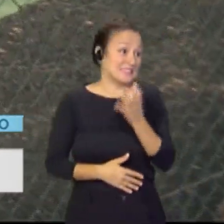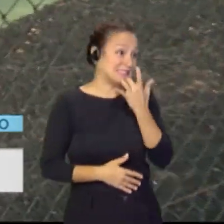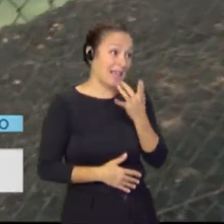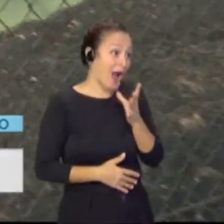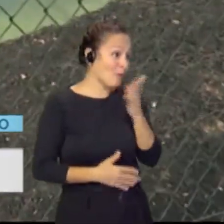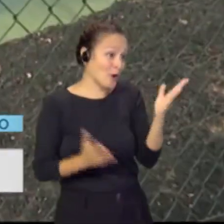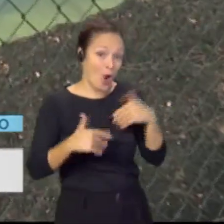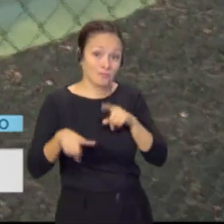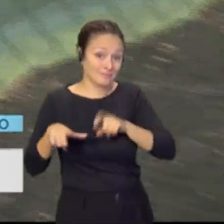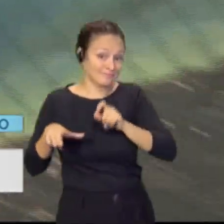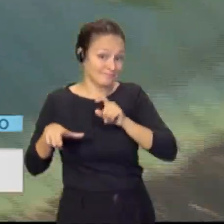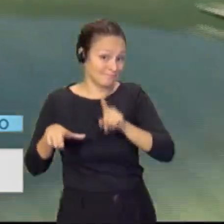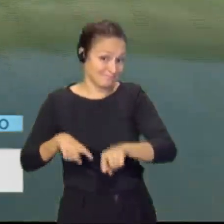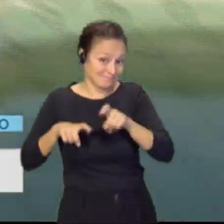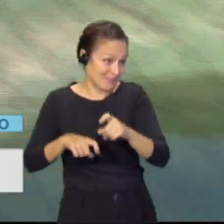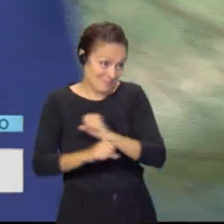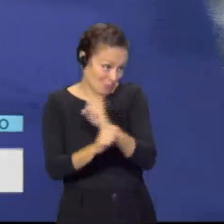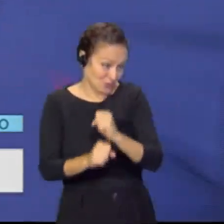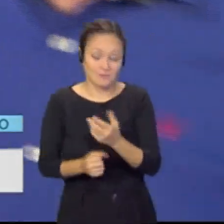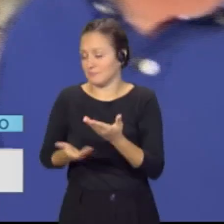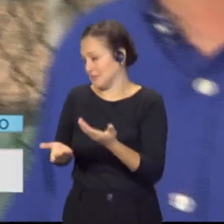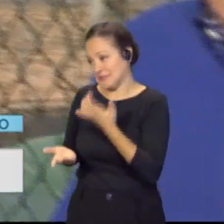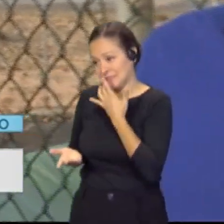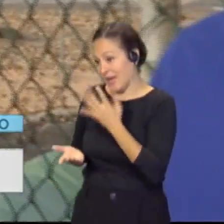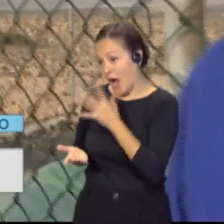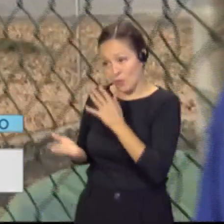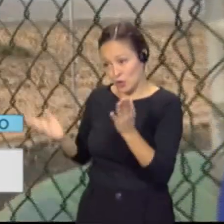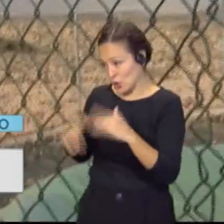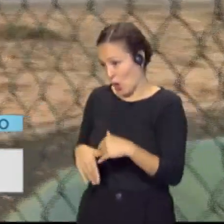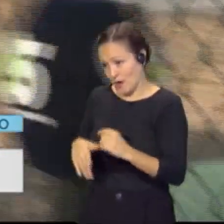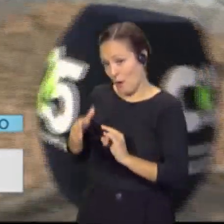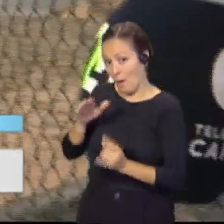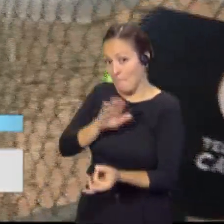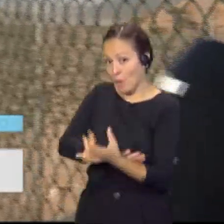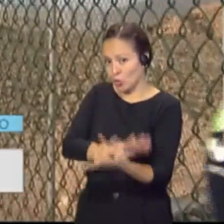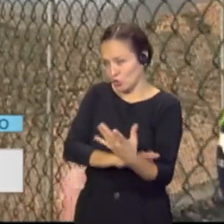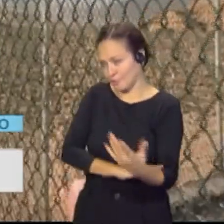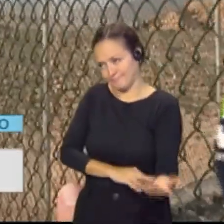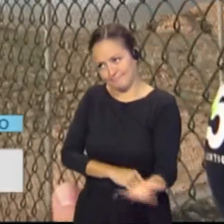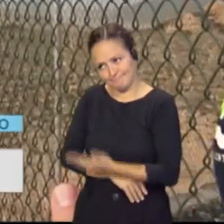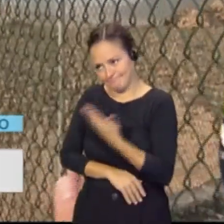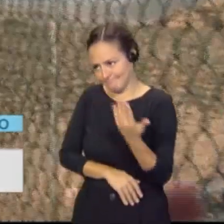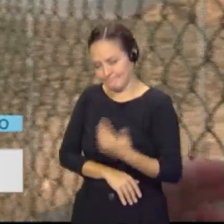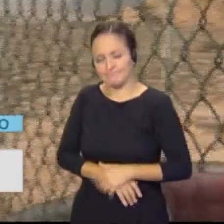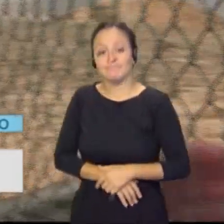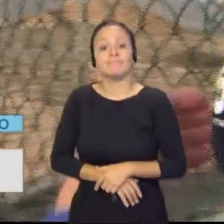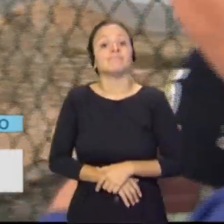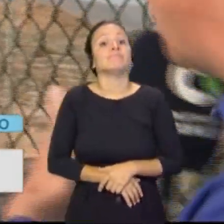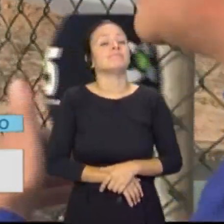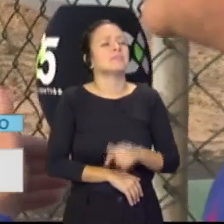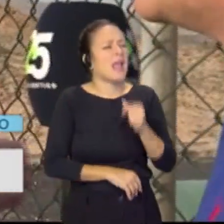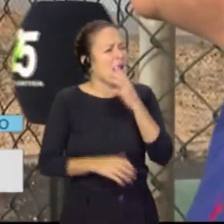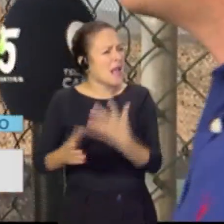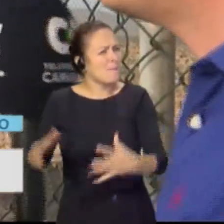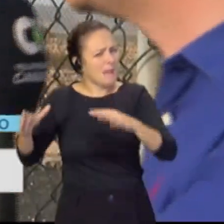agricultura, ¿no? No, sin agua es muy difícil, muy, muy, muy difícil producir nada. En este caso, el embalse, ¿desde